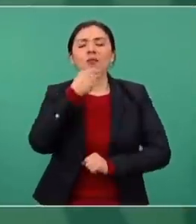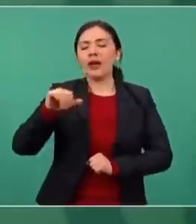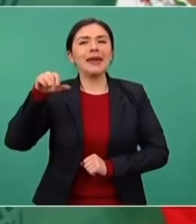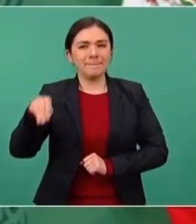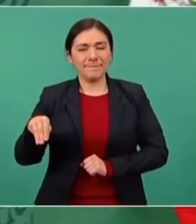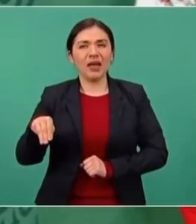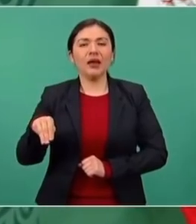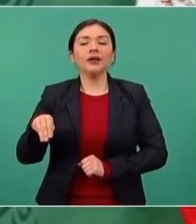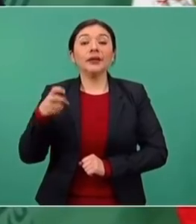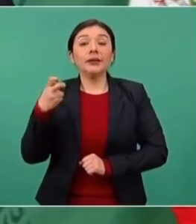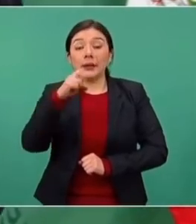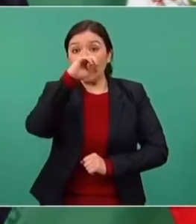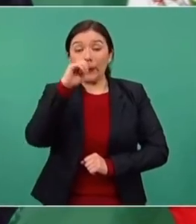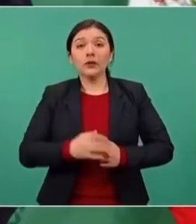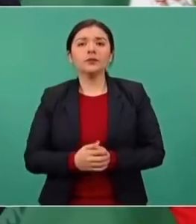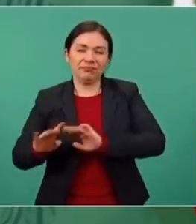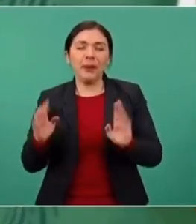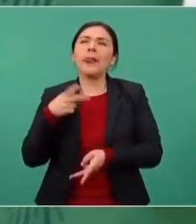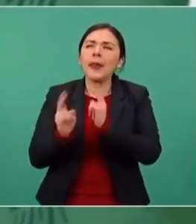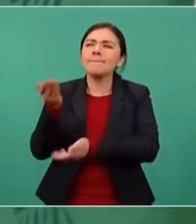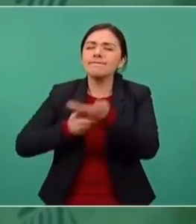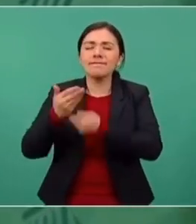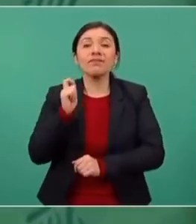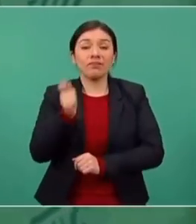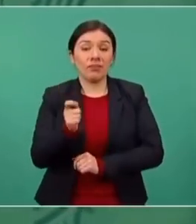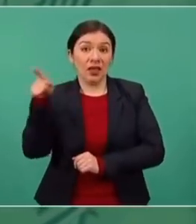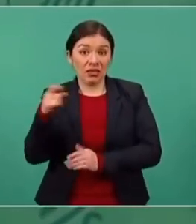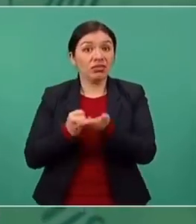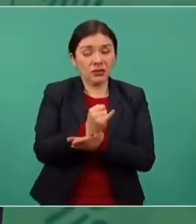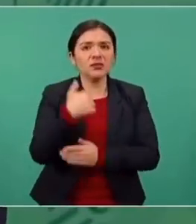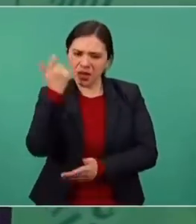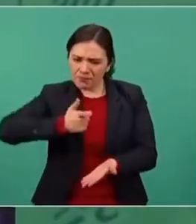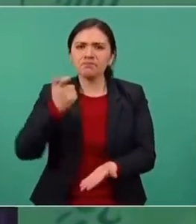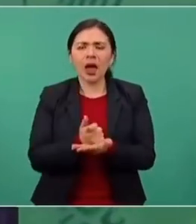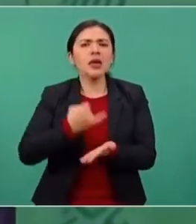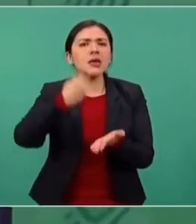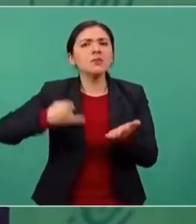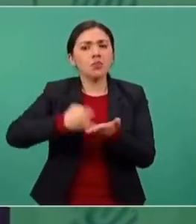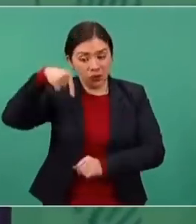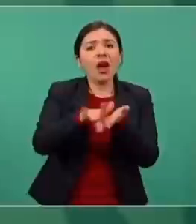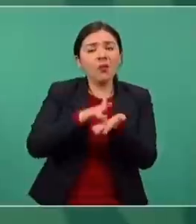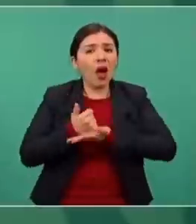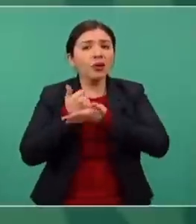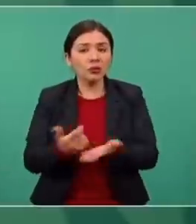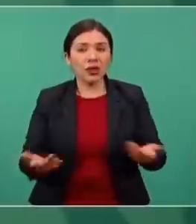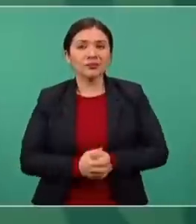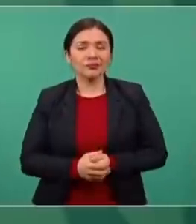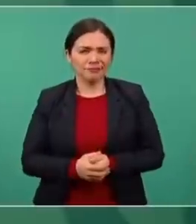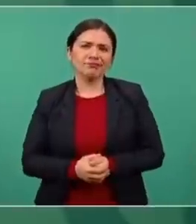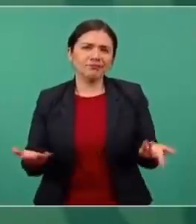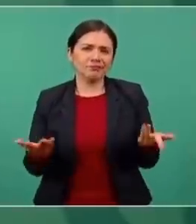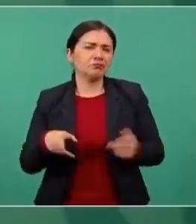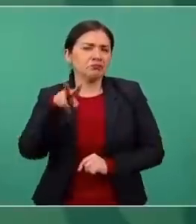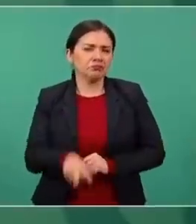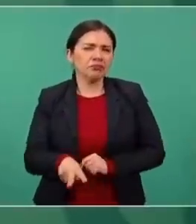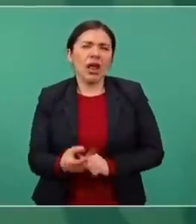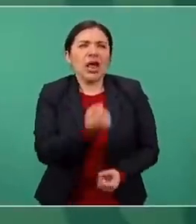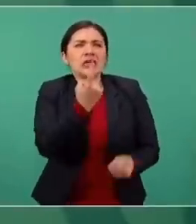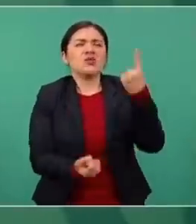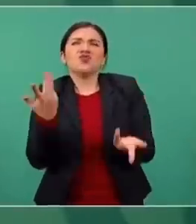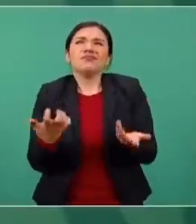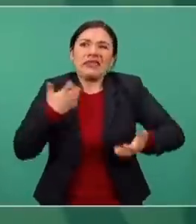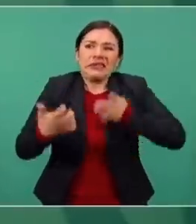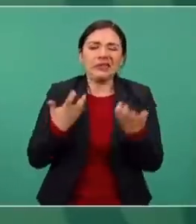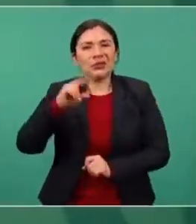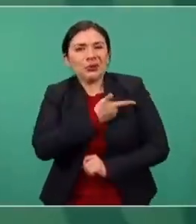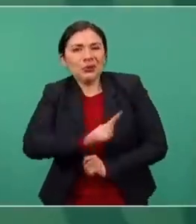Carlos Slim y hablamos de la decisión que tomó de pagar sus impuestos en México. Claro que hay inconformidad